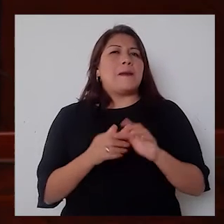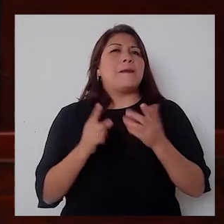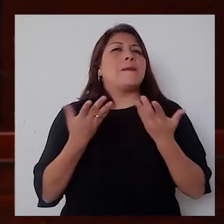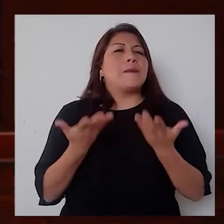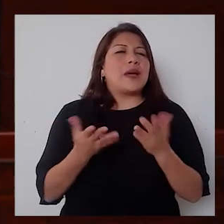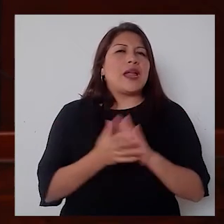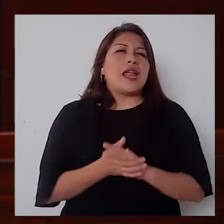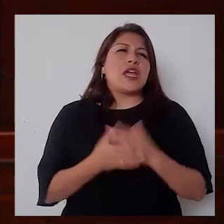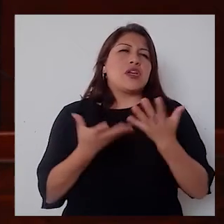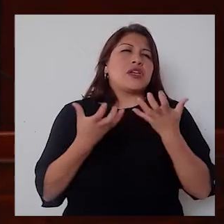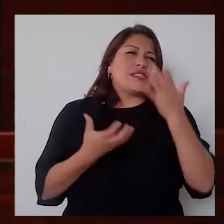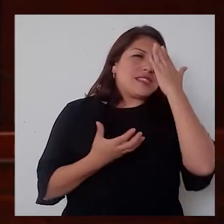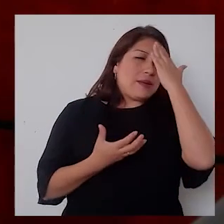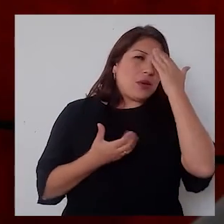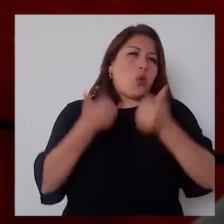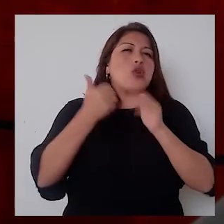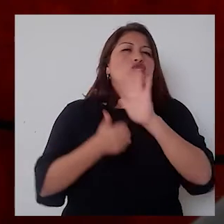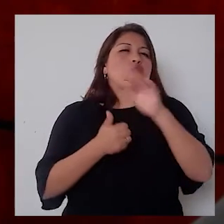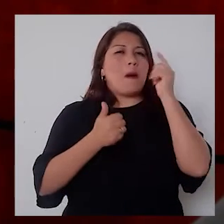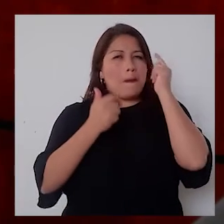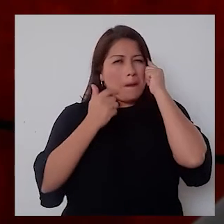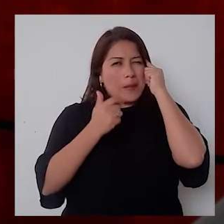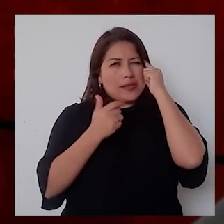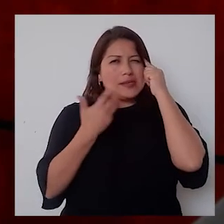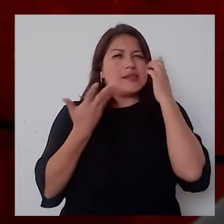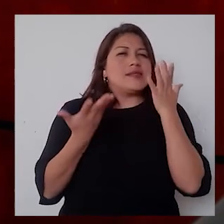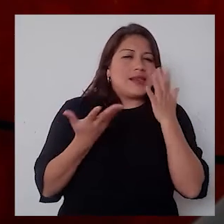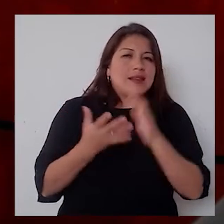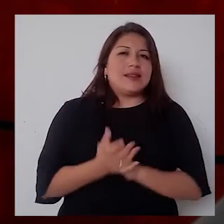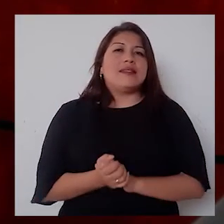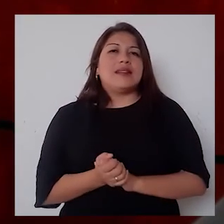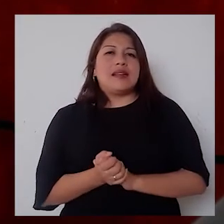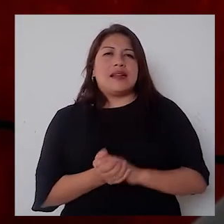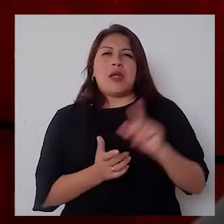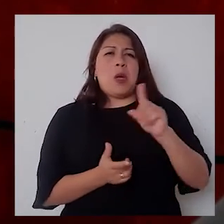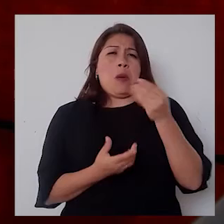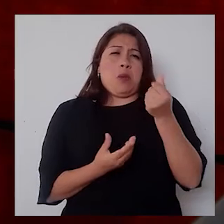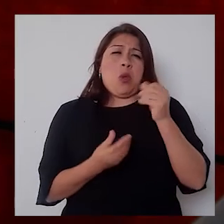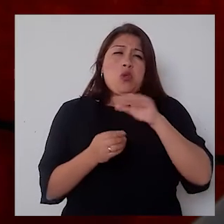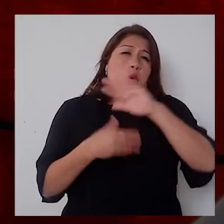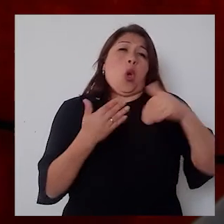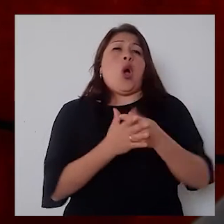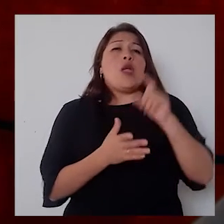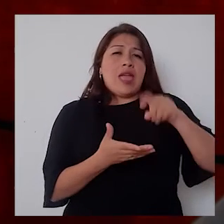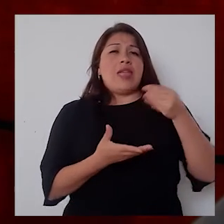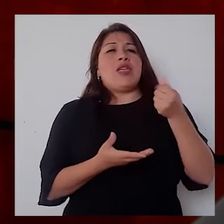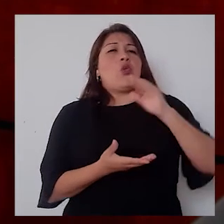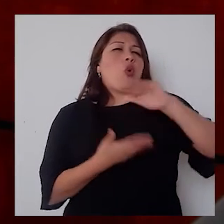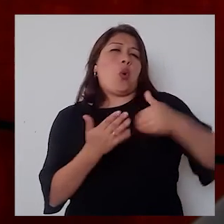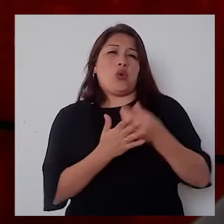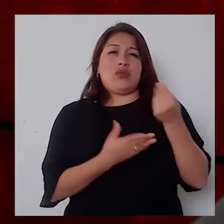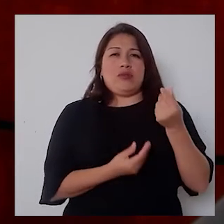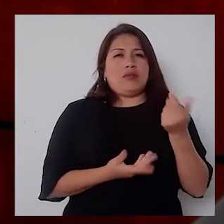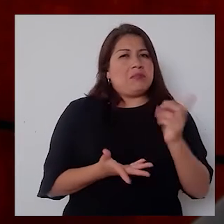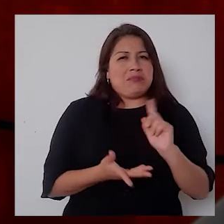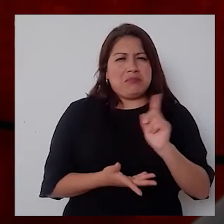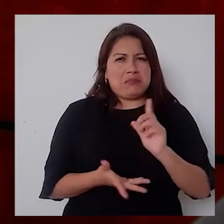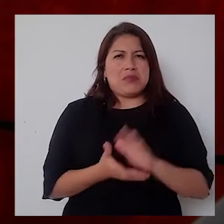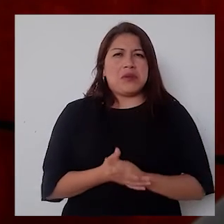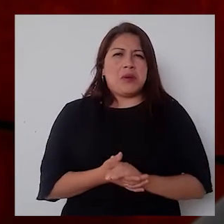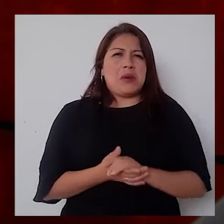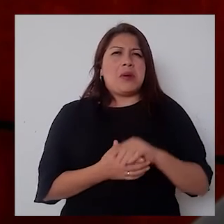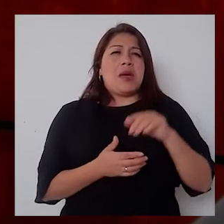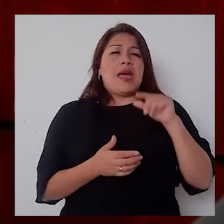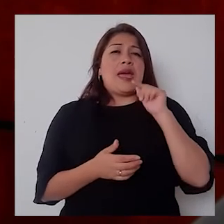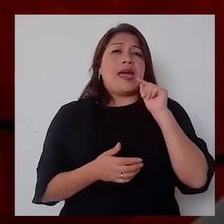¿Cuál es su reflexión ante todo esto? No todo es presupuesto. Mi reflexión es la autoridad tiene capacidad